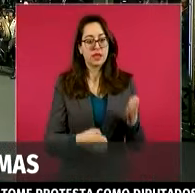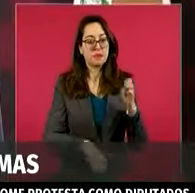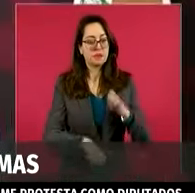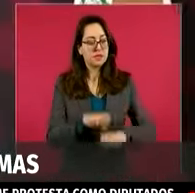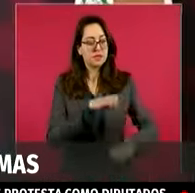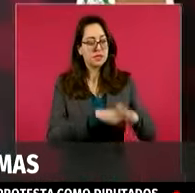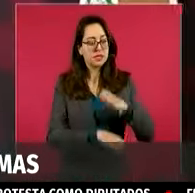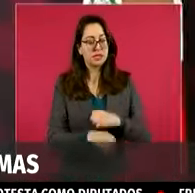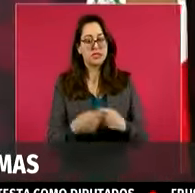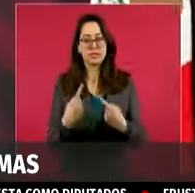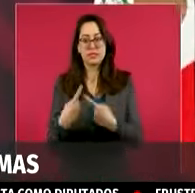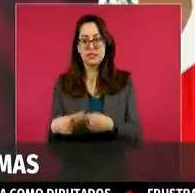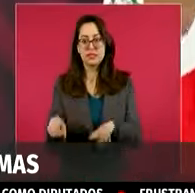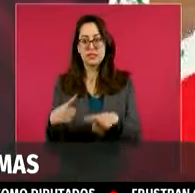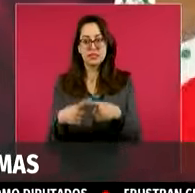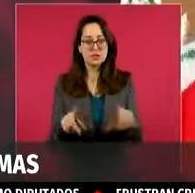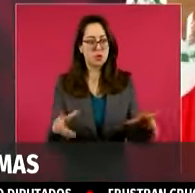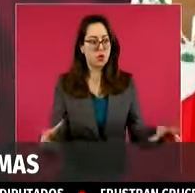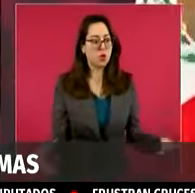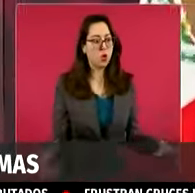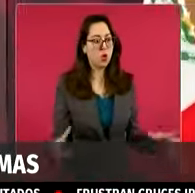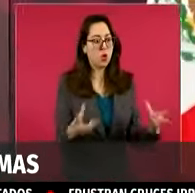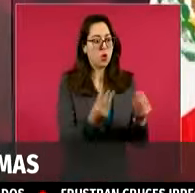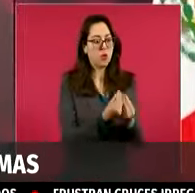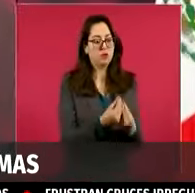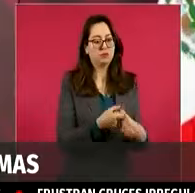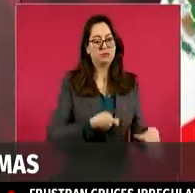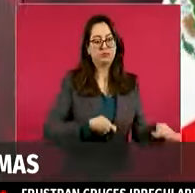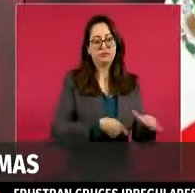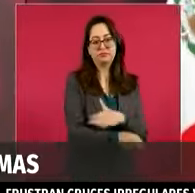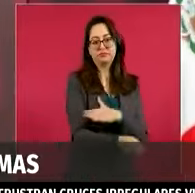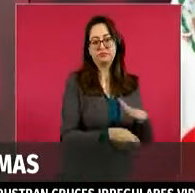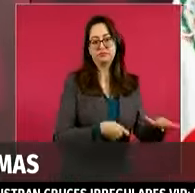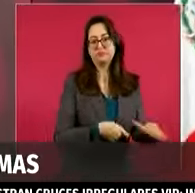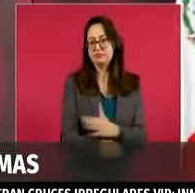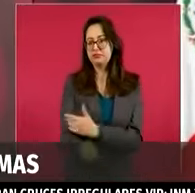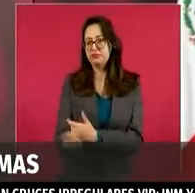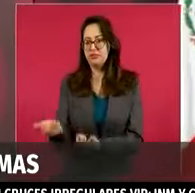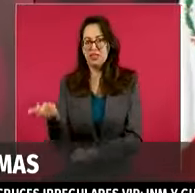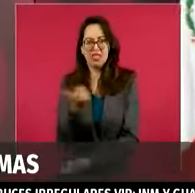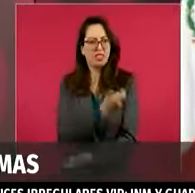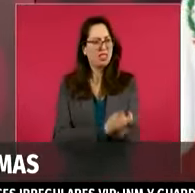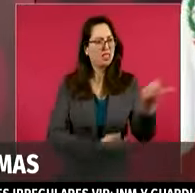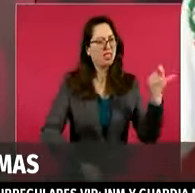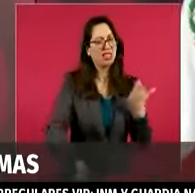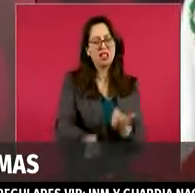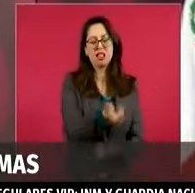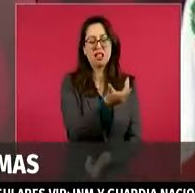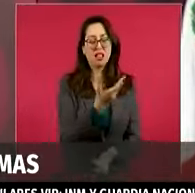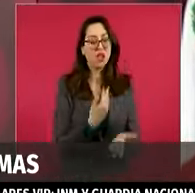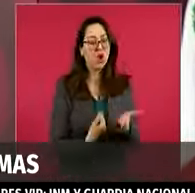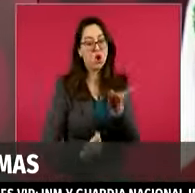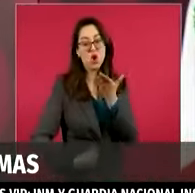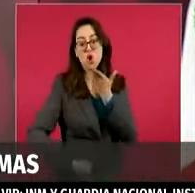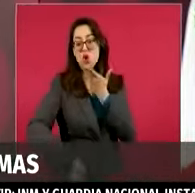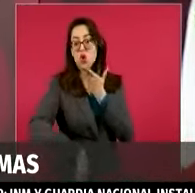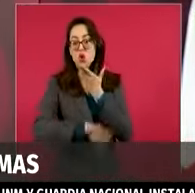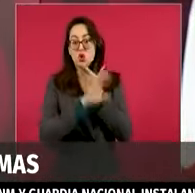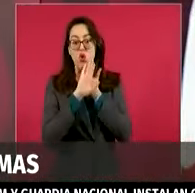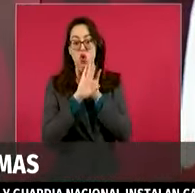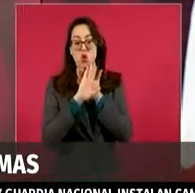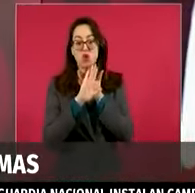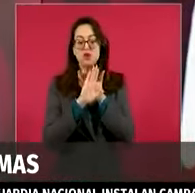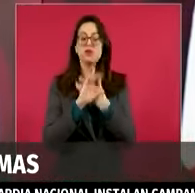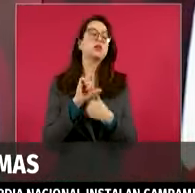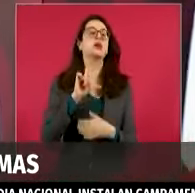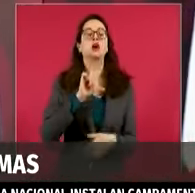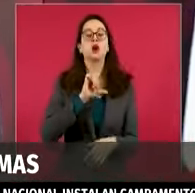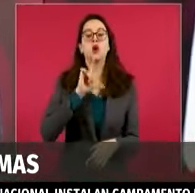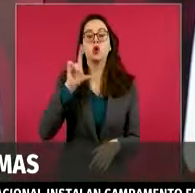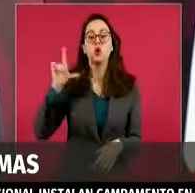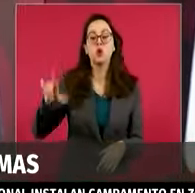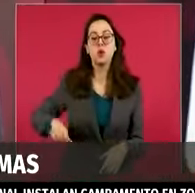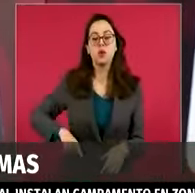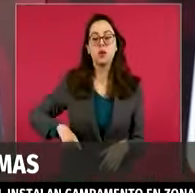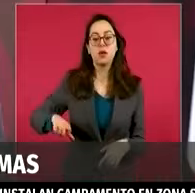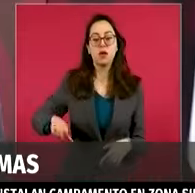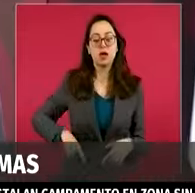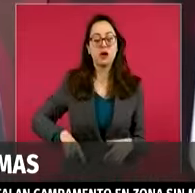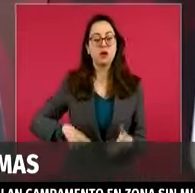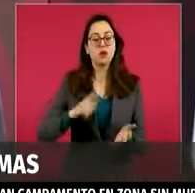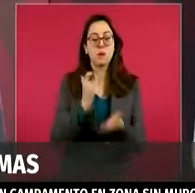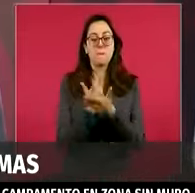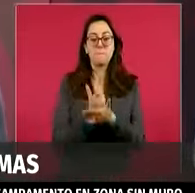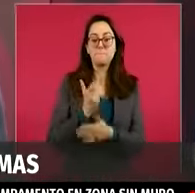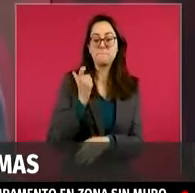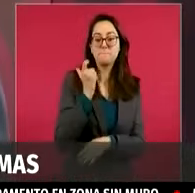más de 20.000 cargos de elección en todo el país, y bueno, pues claramente hay analizar muy bien lo que se ha presentado,